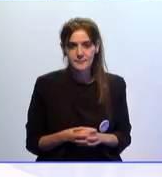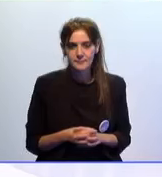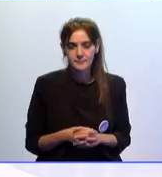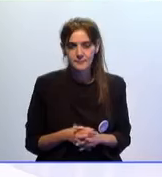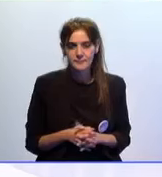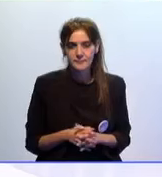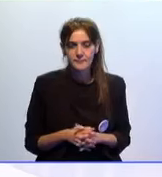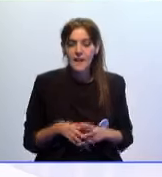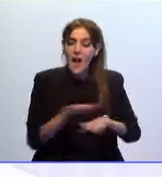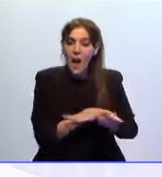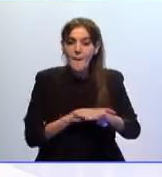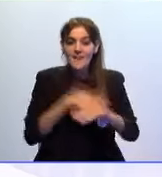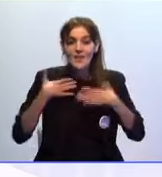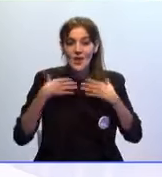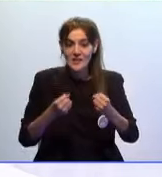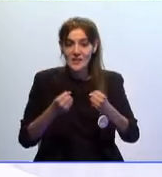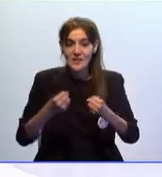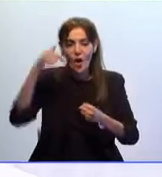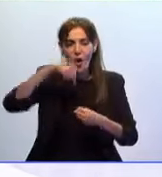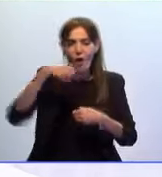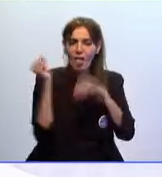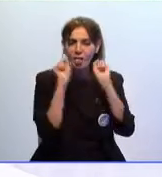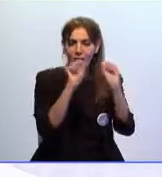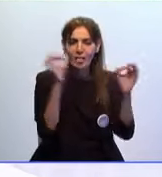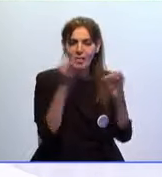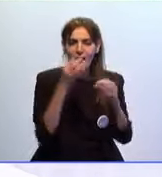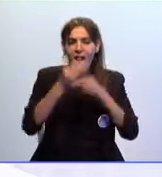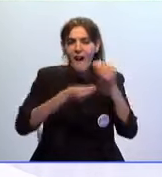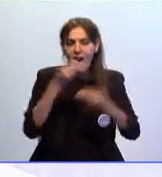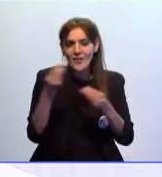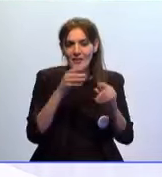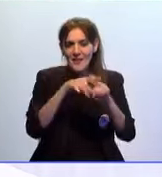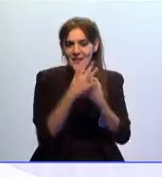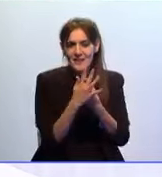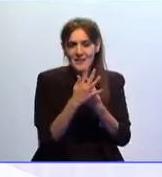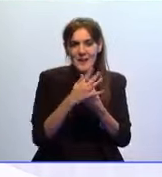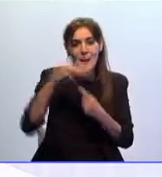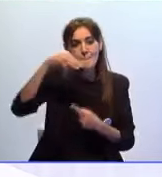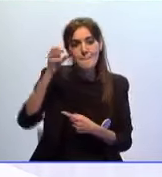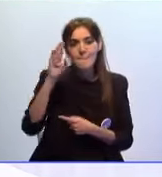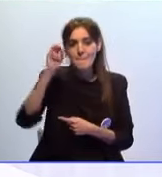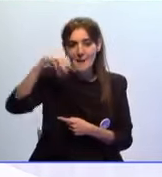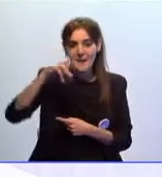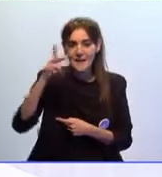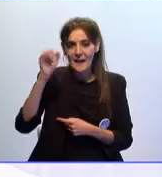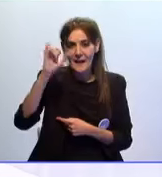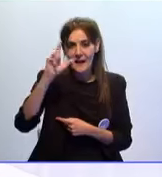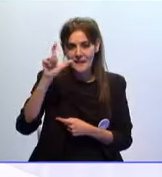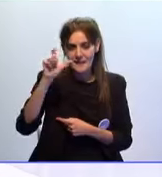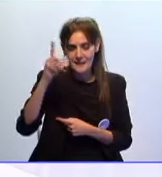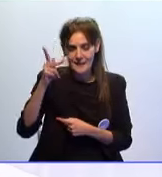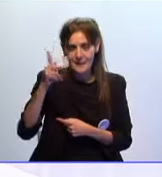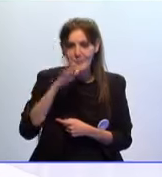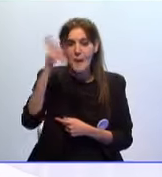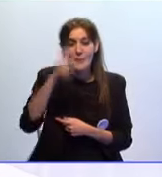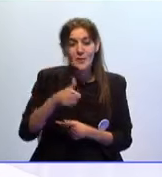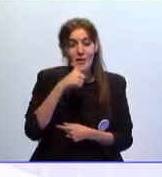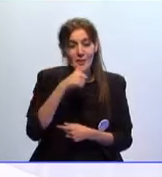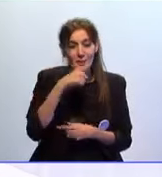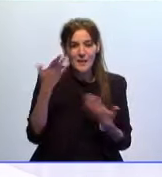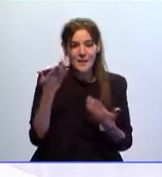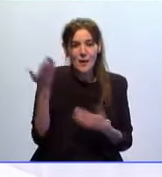El Ministerio de Sanidad ha defendido su actuación en el caso de Marian Hayek, la ceutí, que, como saben,